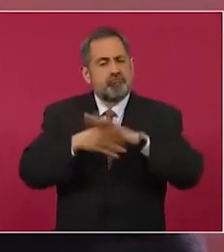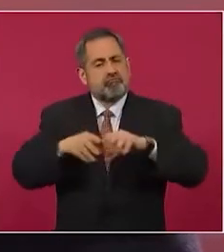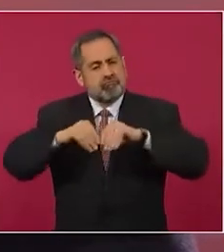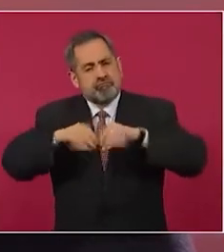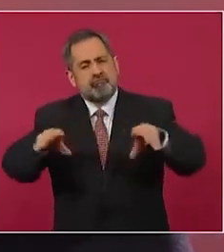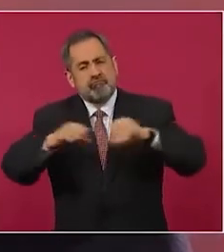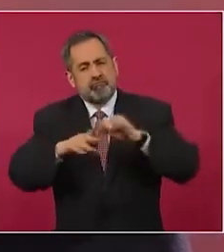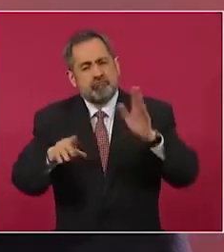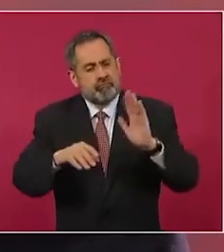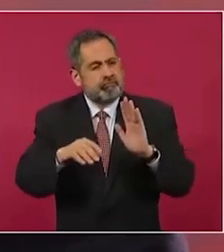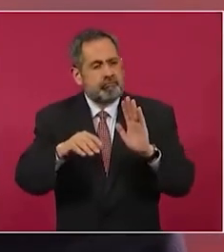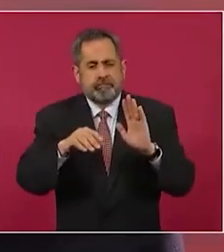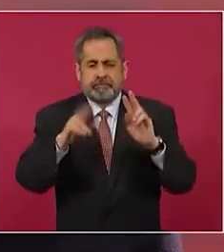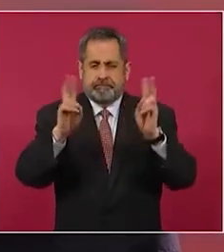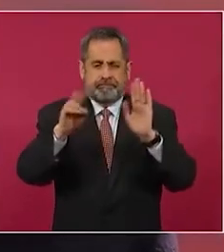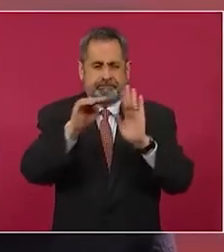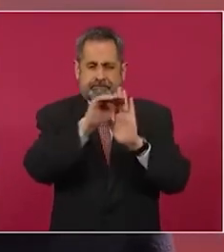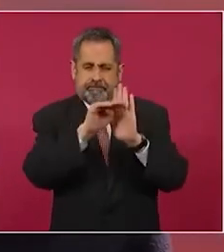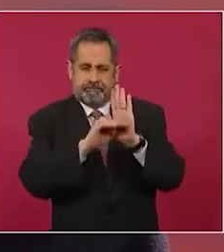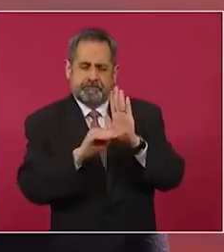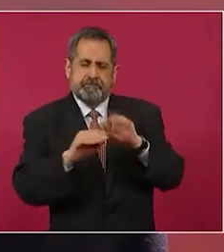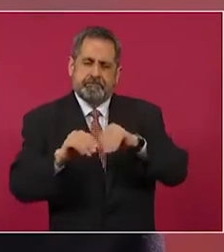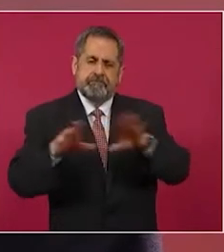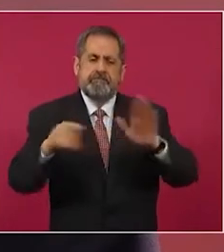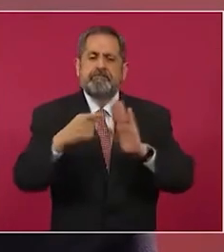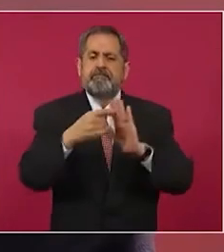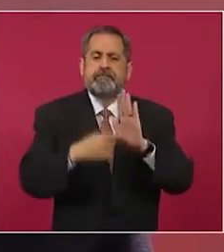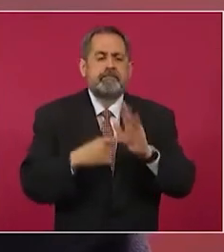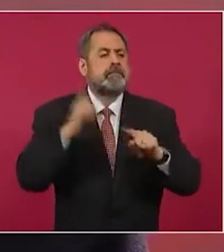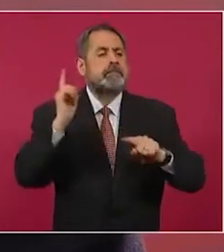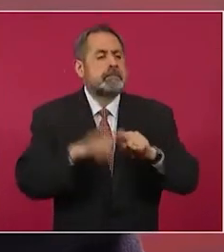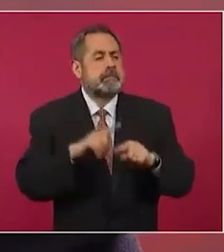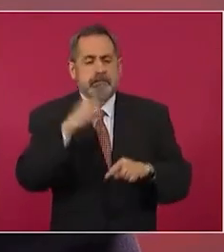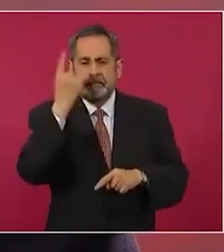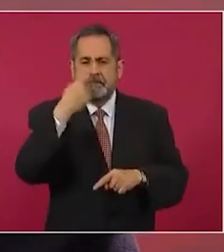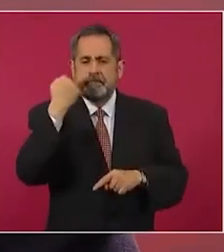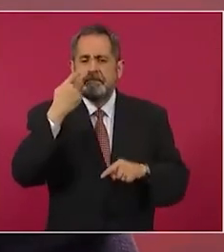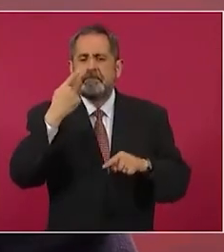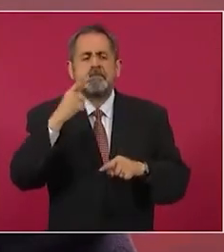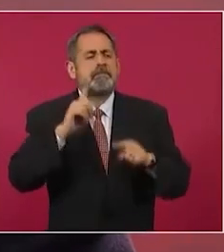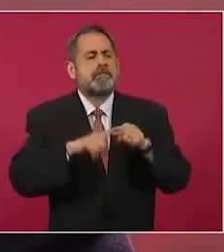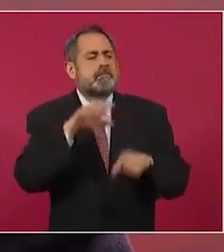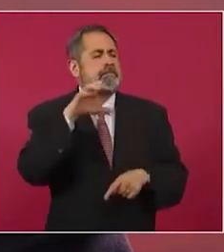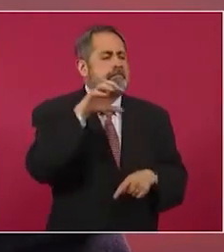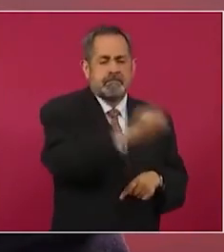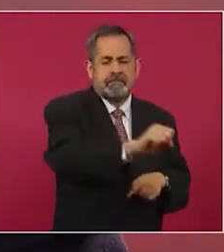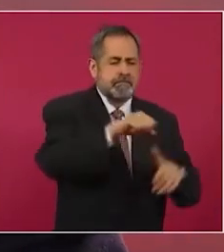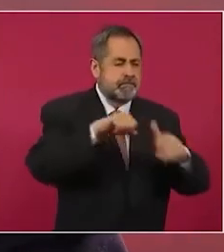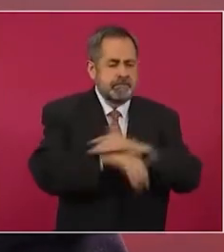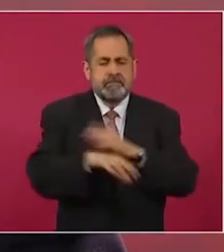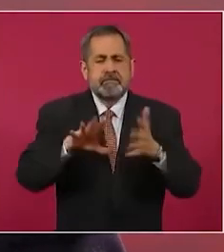una sección de detenidos por crímenes